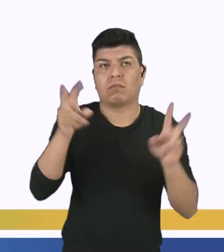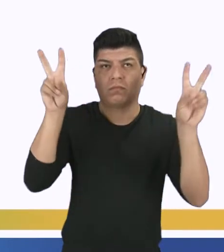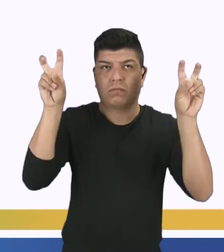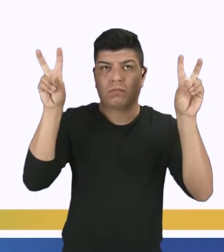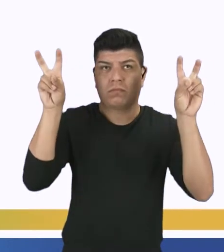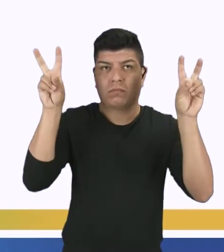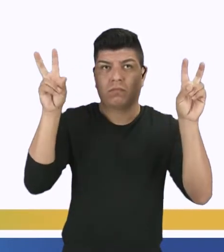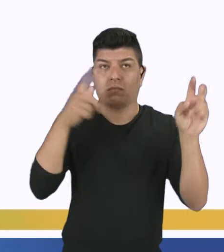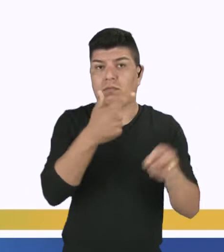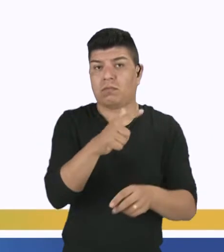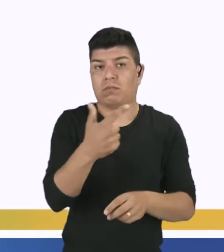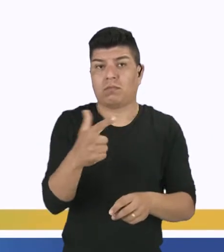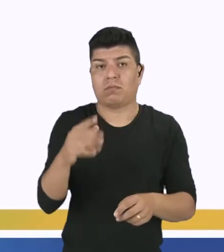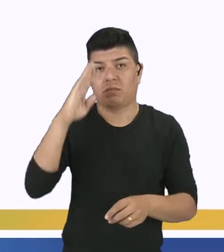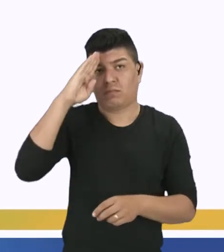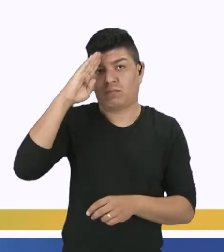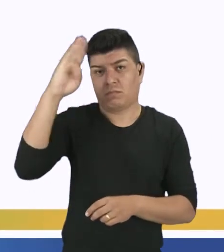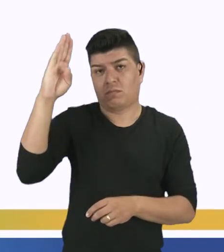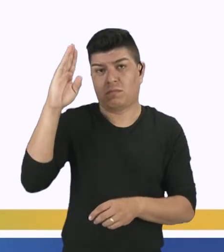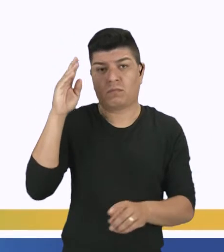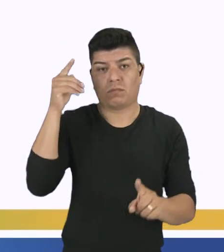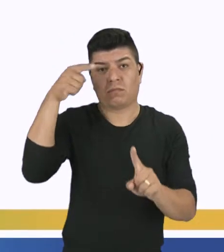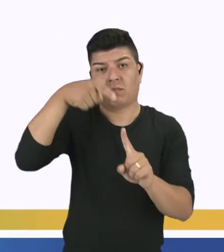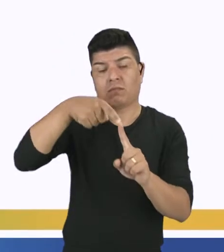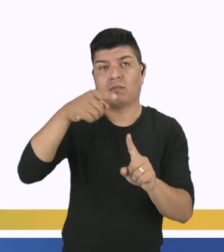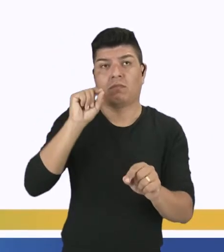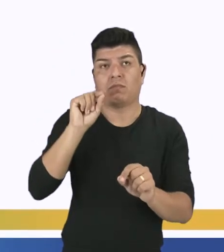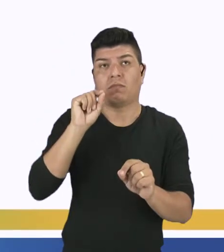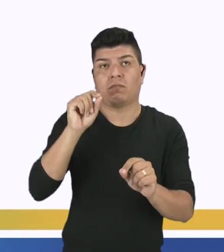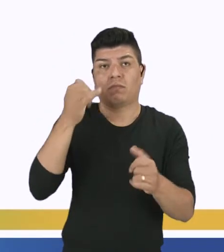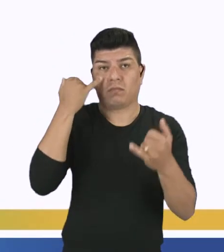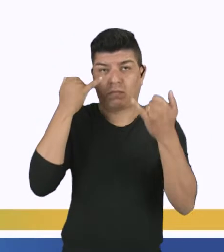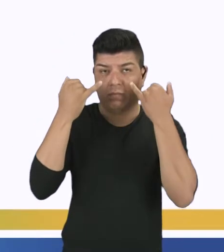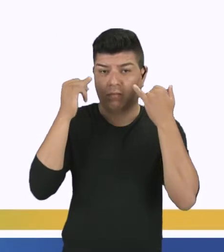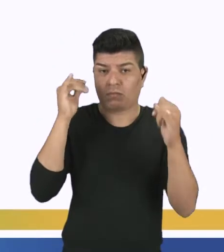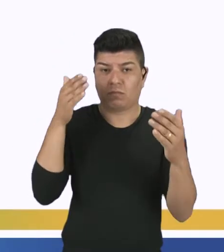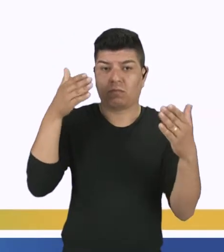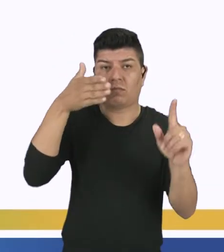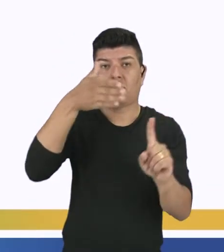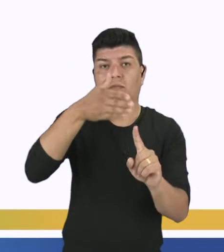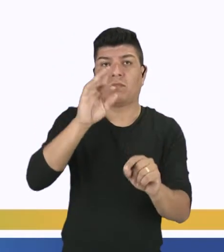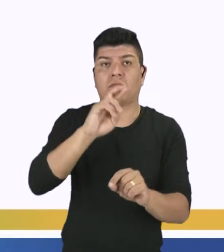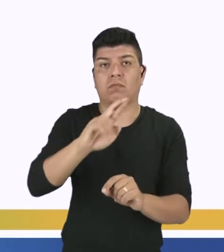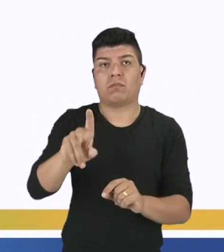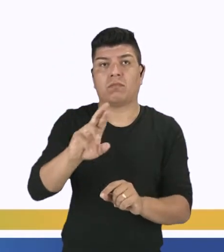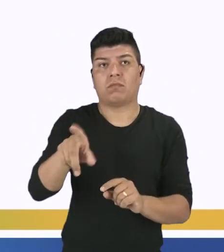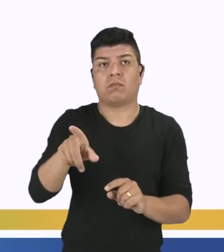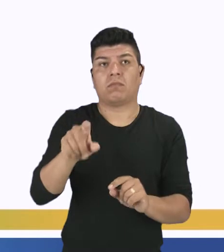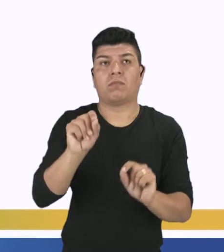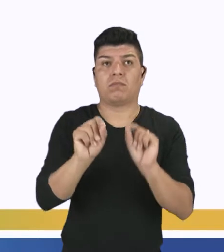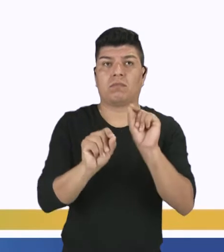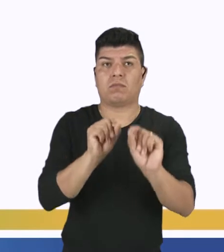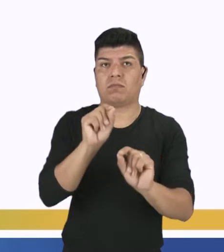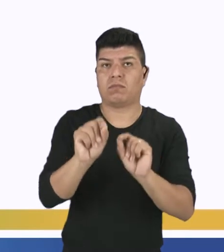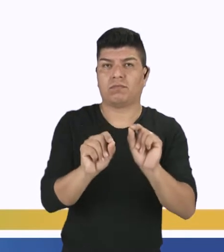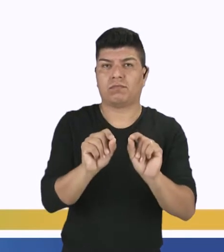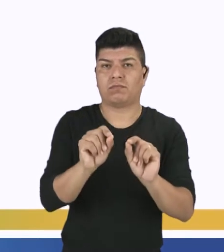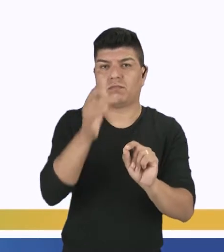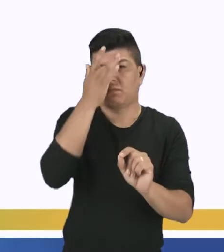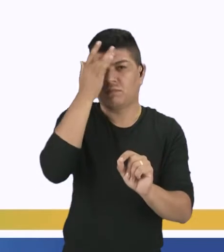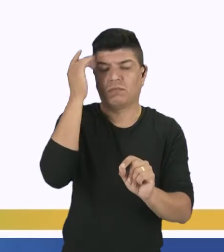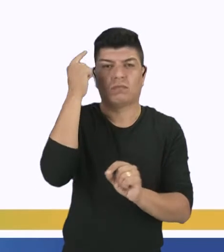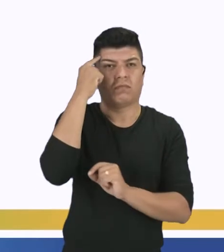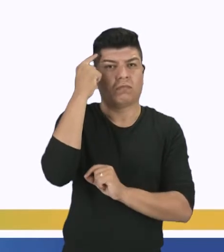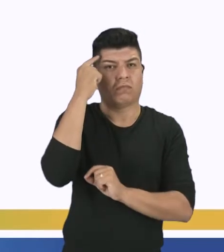de opinión no tiene como principal foco los hechos de la noticia en sí, sino que hace con que la persona